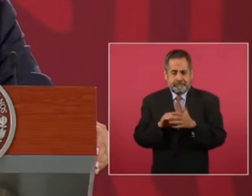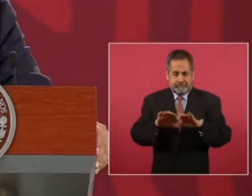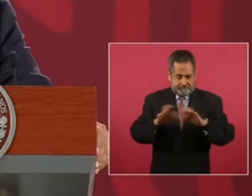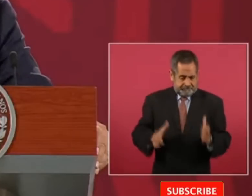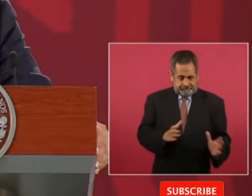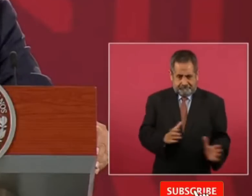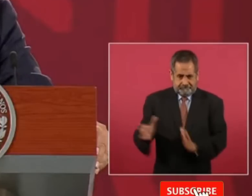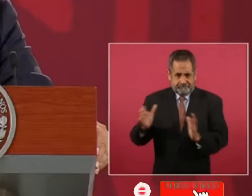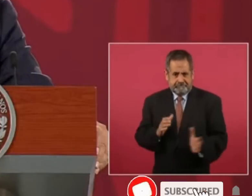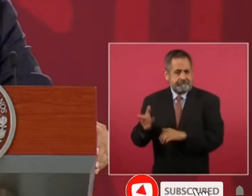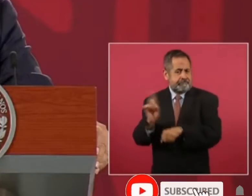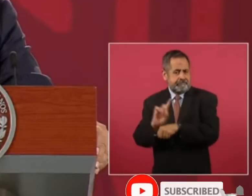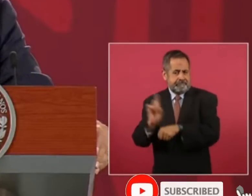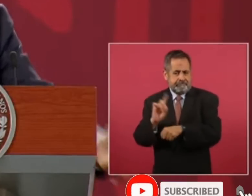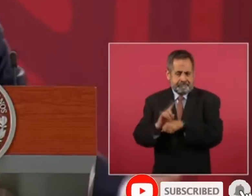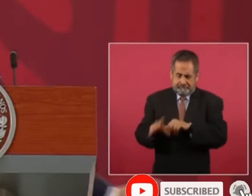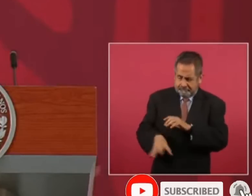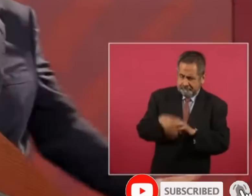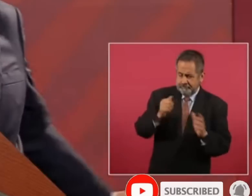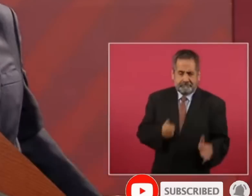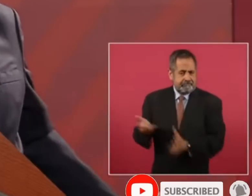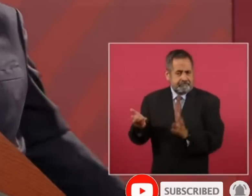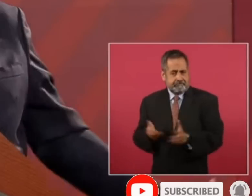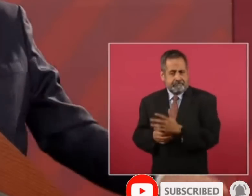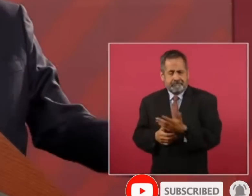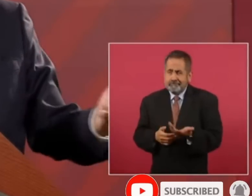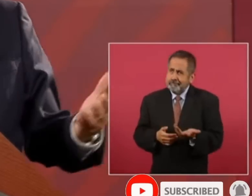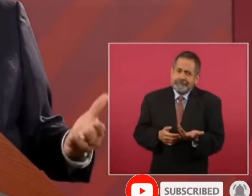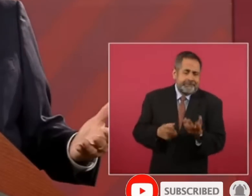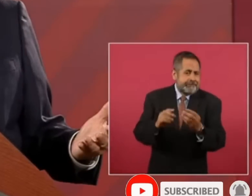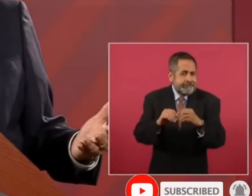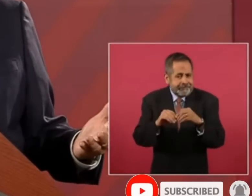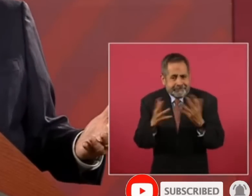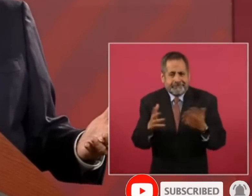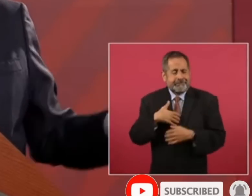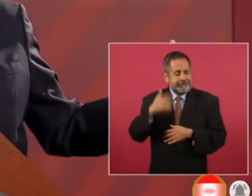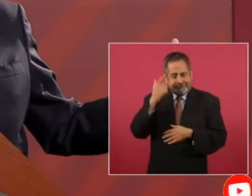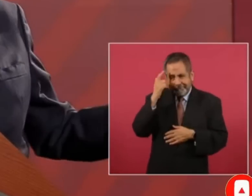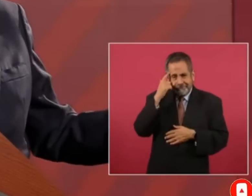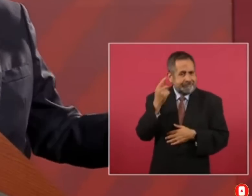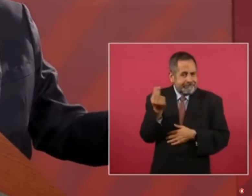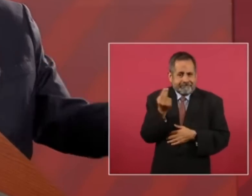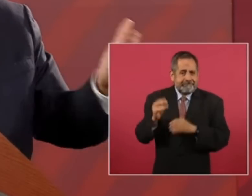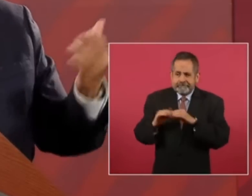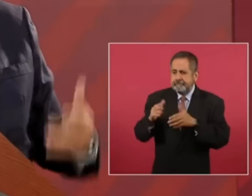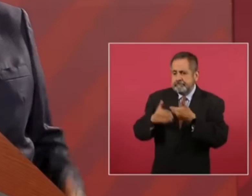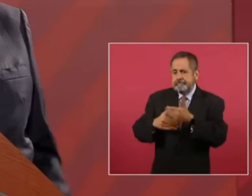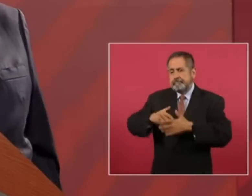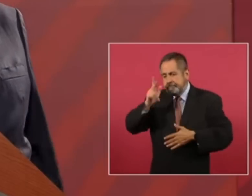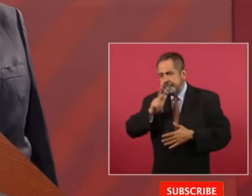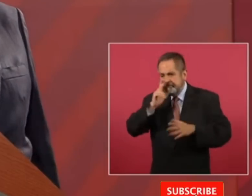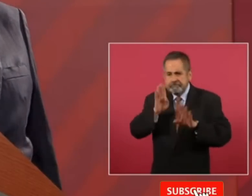diarios claro que requiere de un proceso de prueba